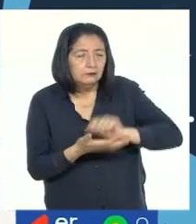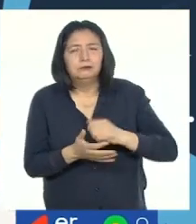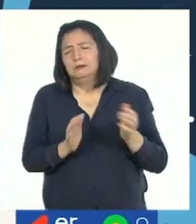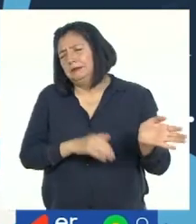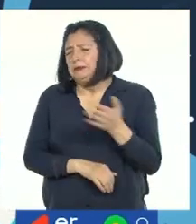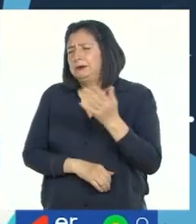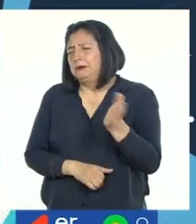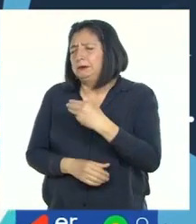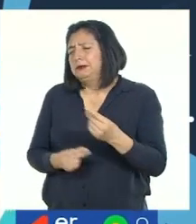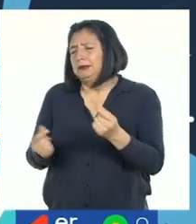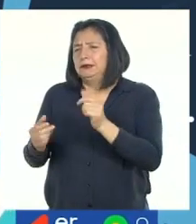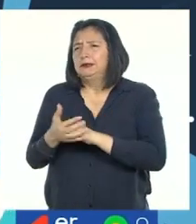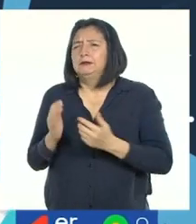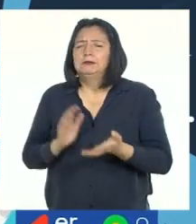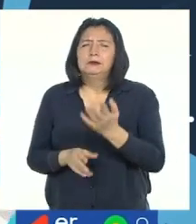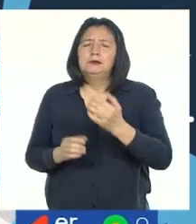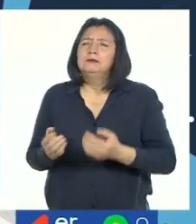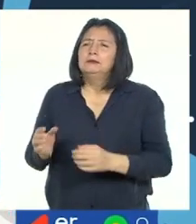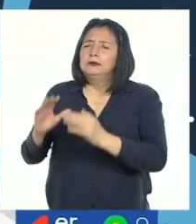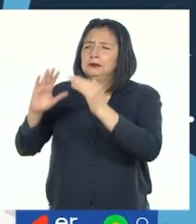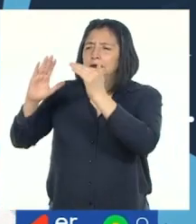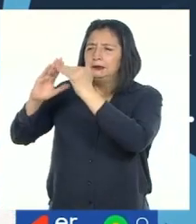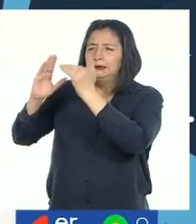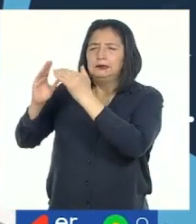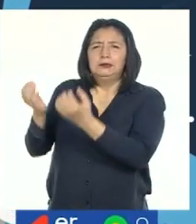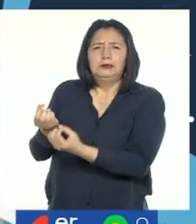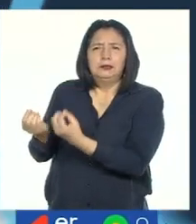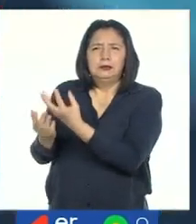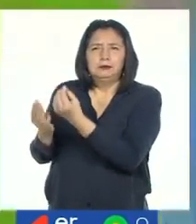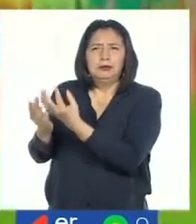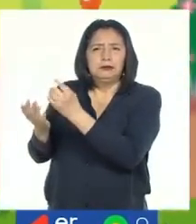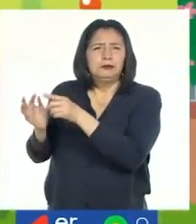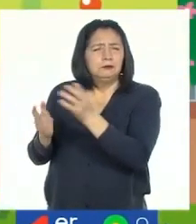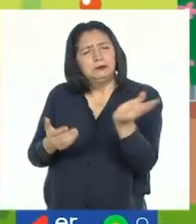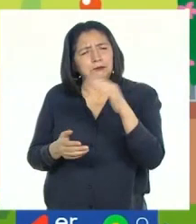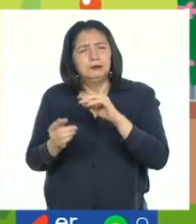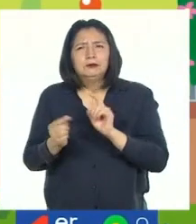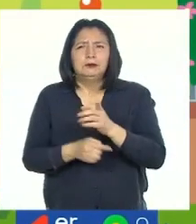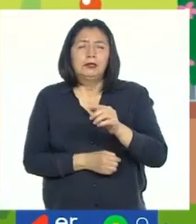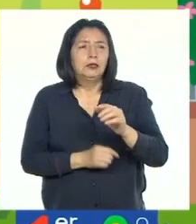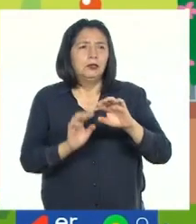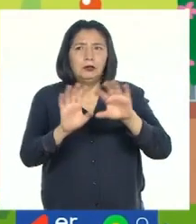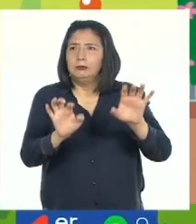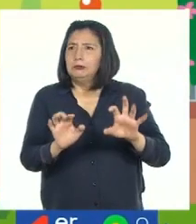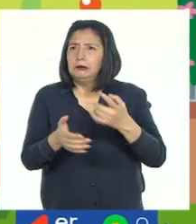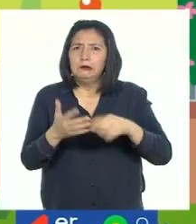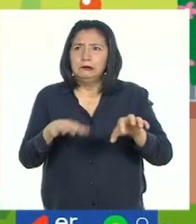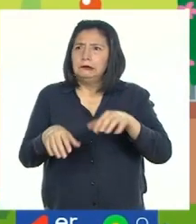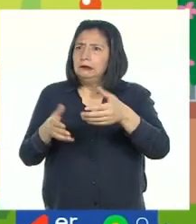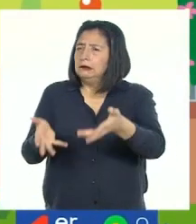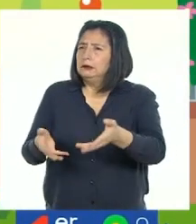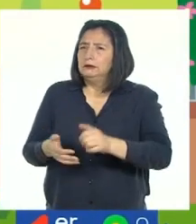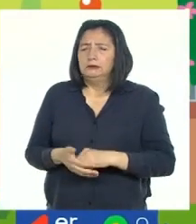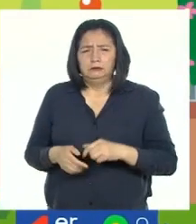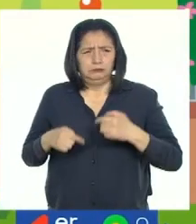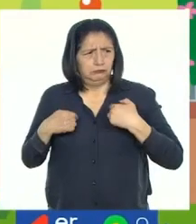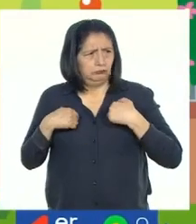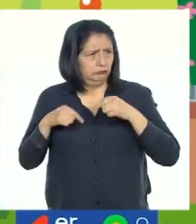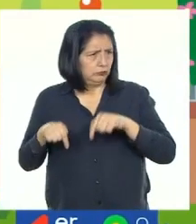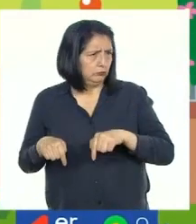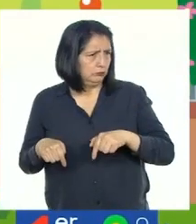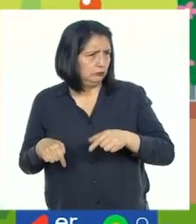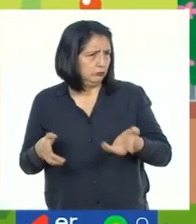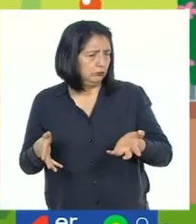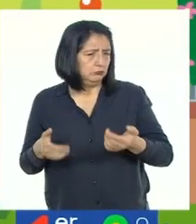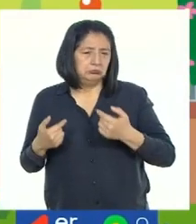Iremos inmediatamente para el vivero. Debemos encontrarla. Computadora, ¿qué haces aquí? ¿Qué hago aquí?